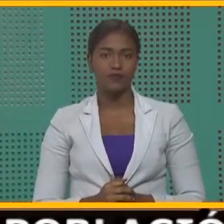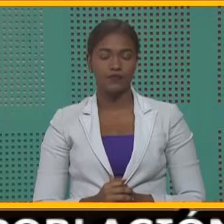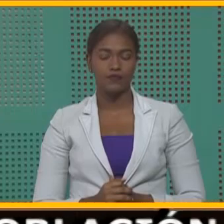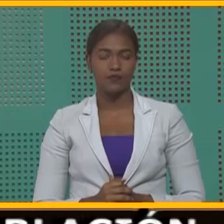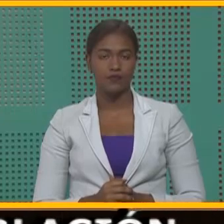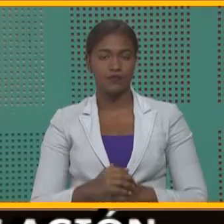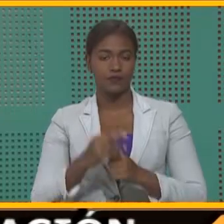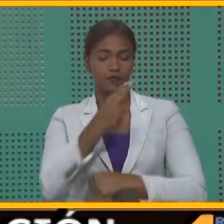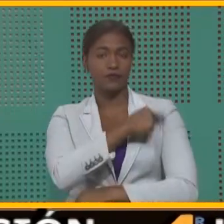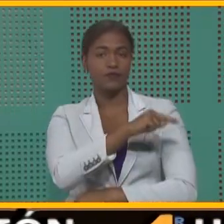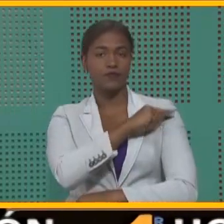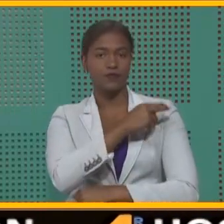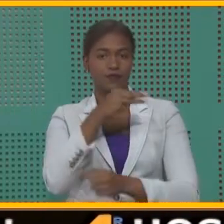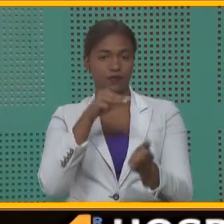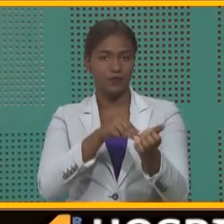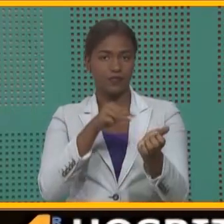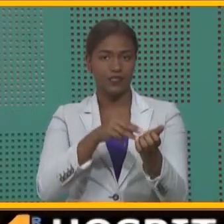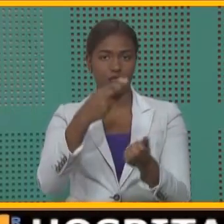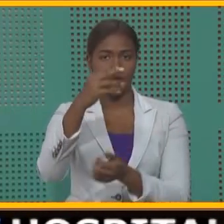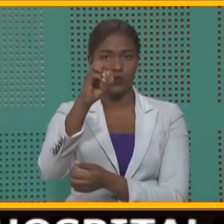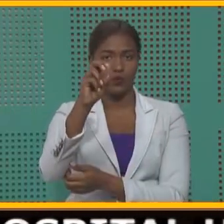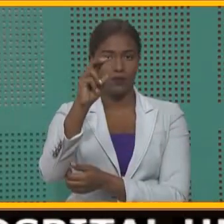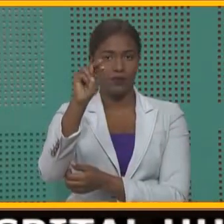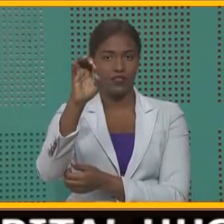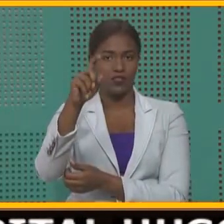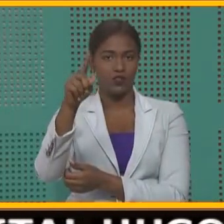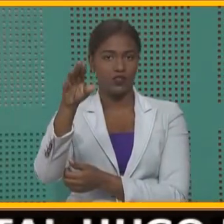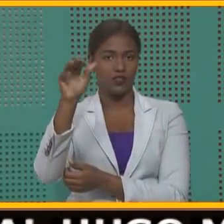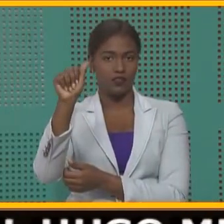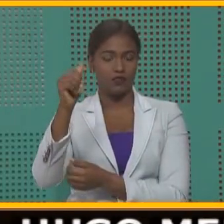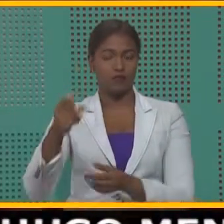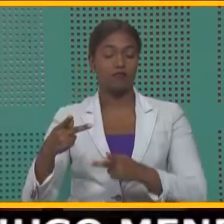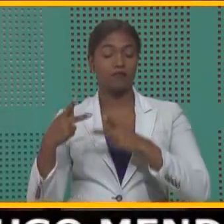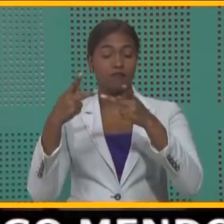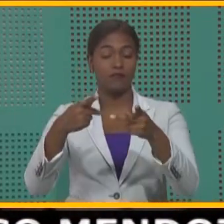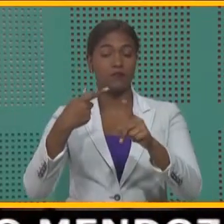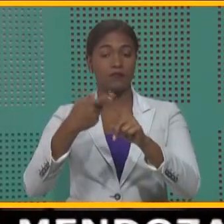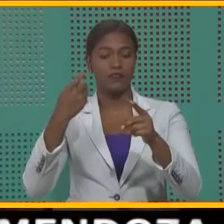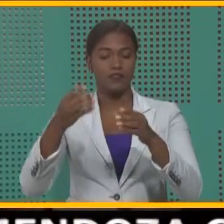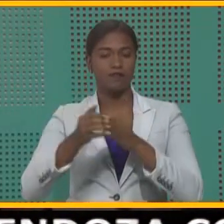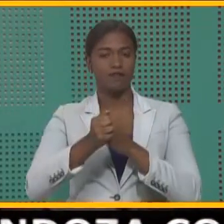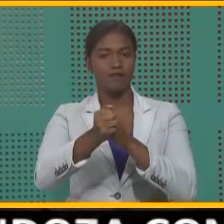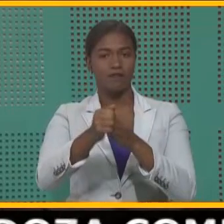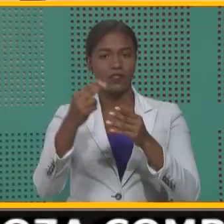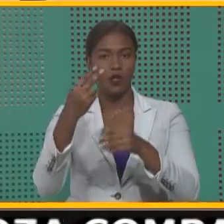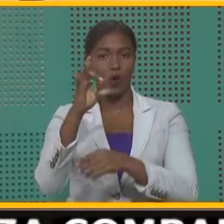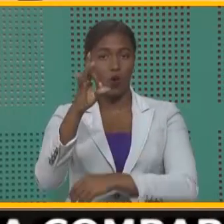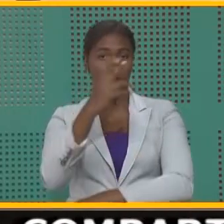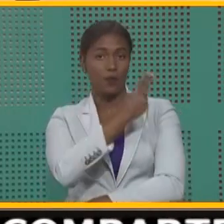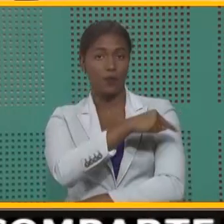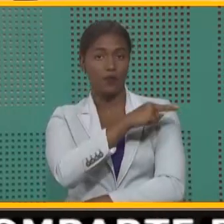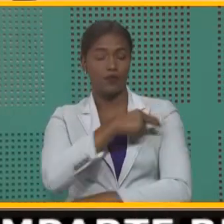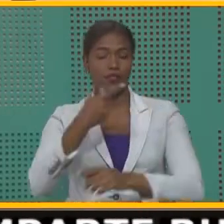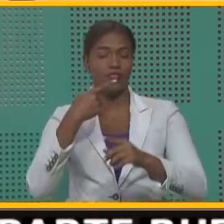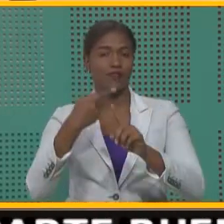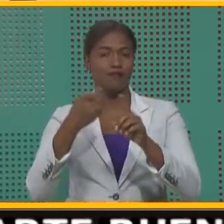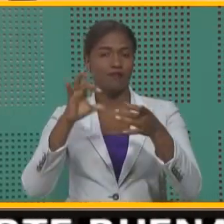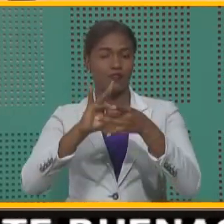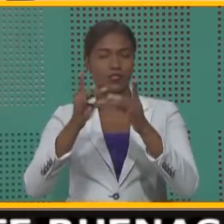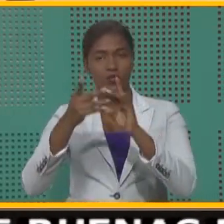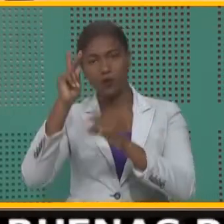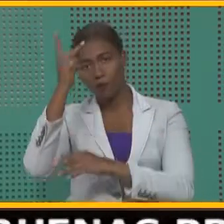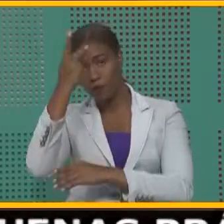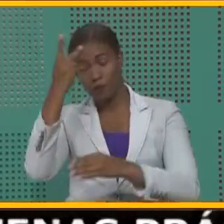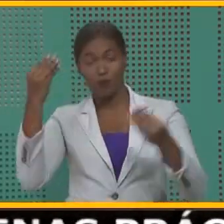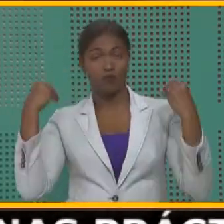El Hospital Pediátrico Dr. Hugo Mendoza recibió la visita de representantes de ocho hospitales pertenecientes a la Red de Servicios Públicos